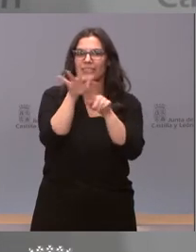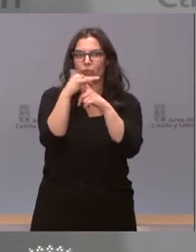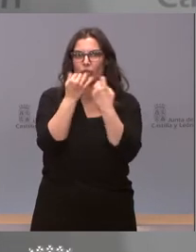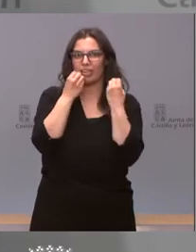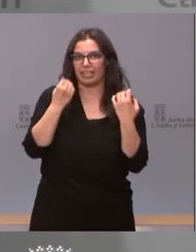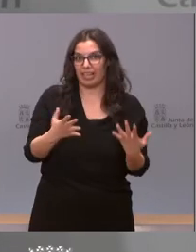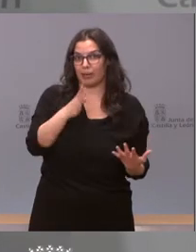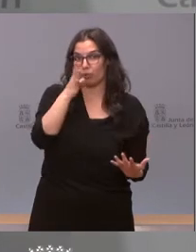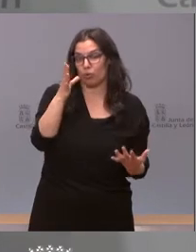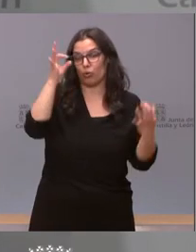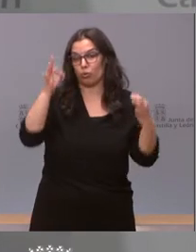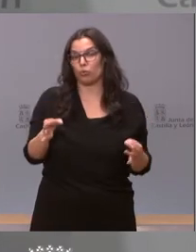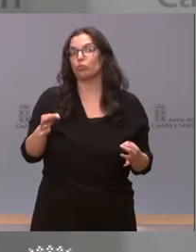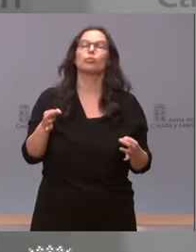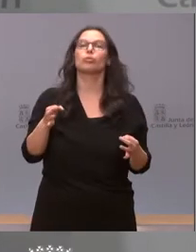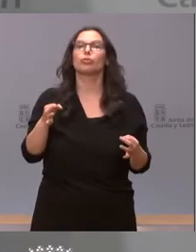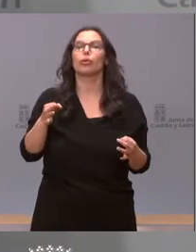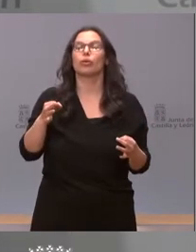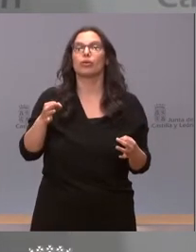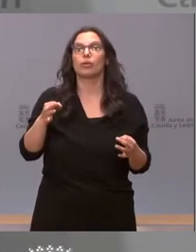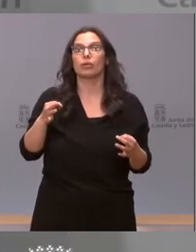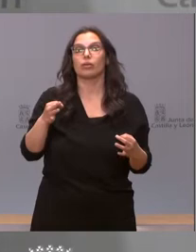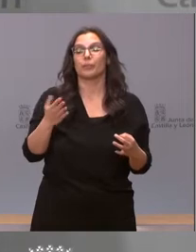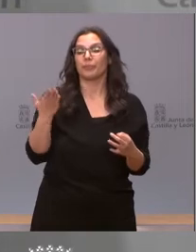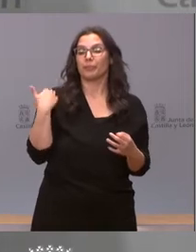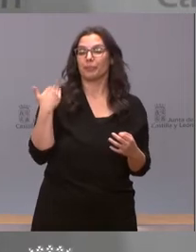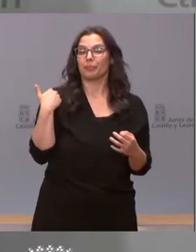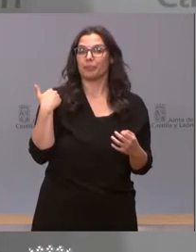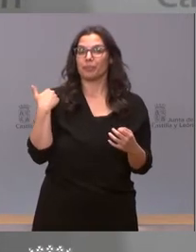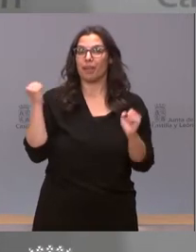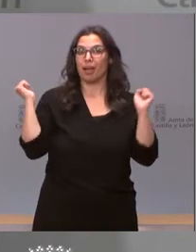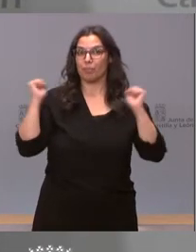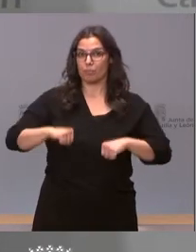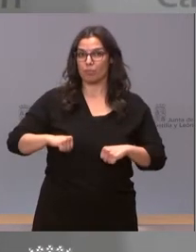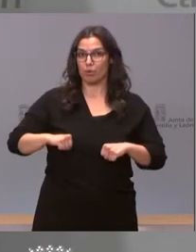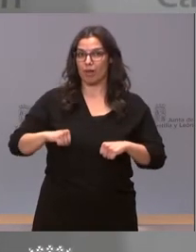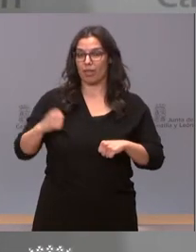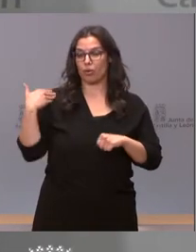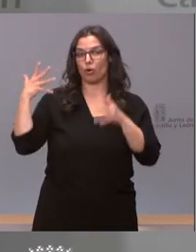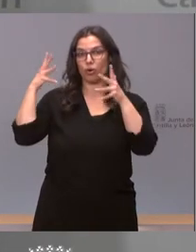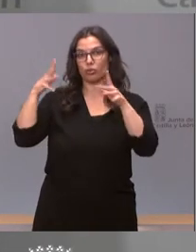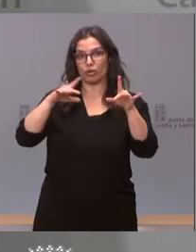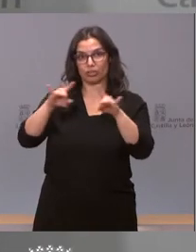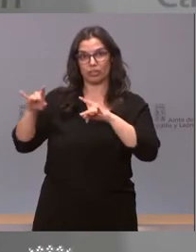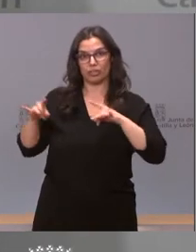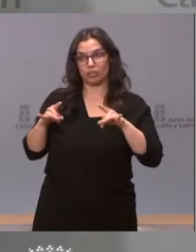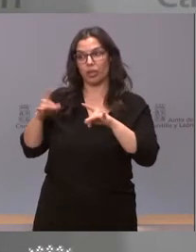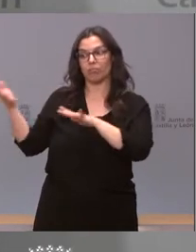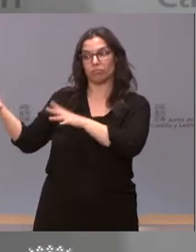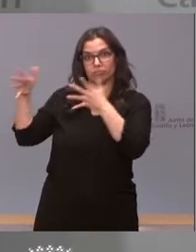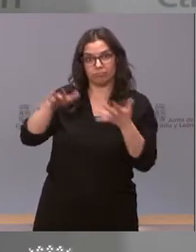de aprobar lo que dijimos en el Consejo Interterritorial y de aprobar